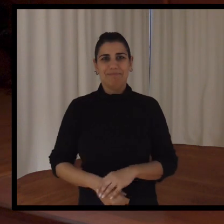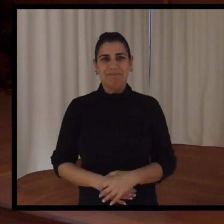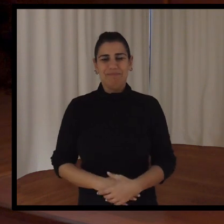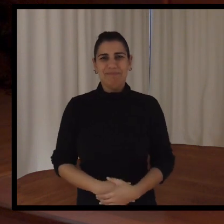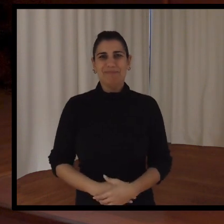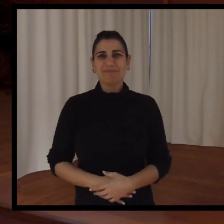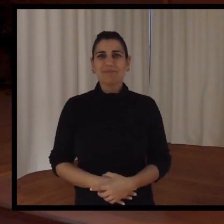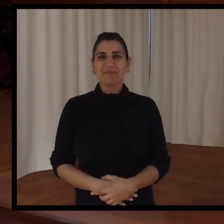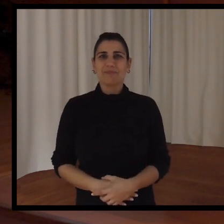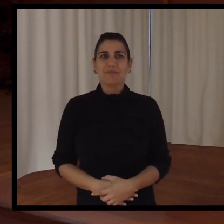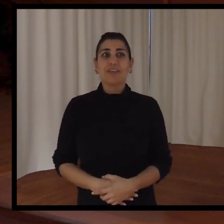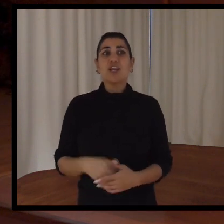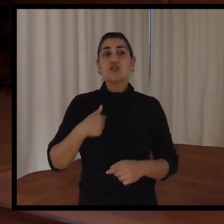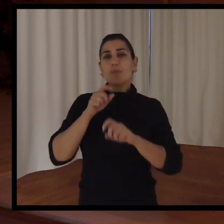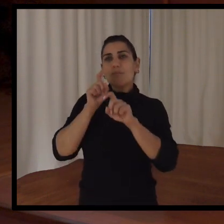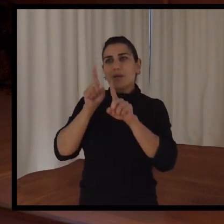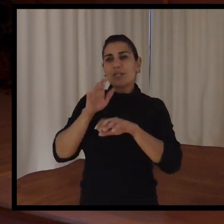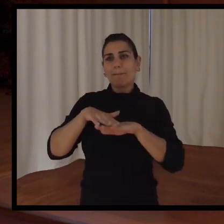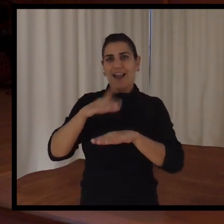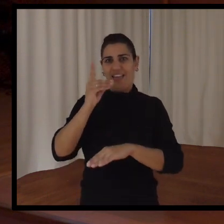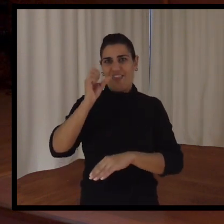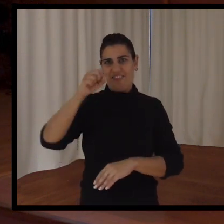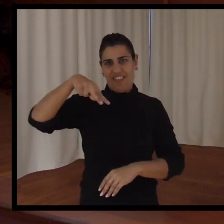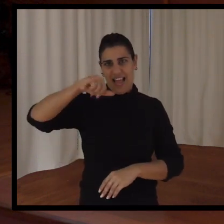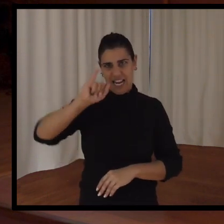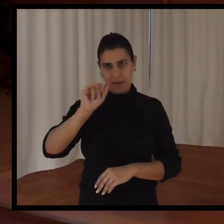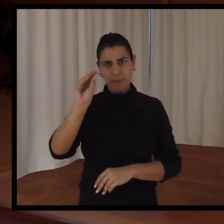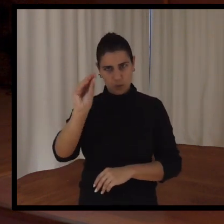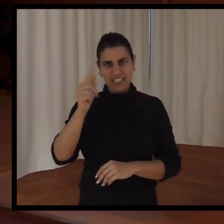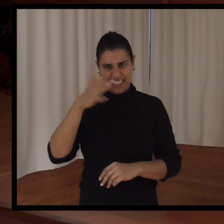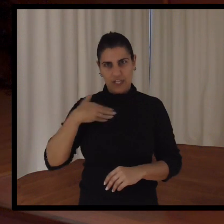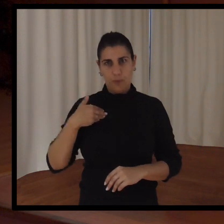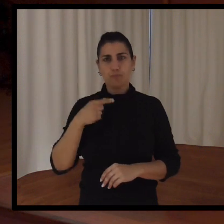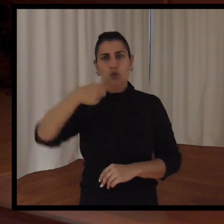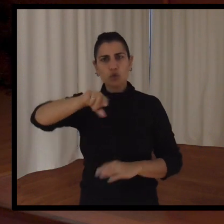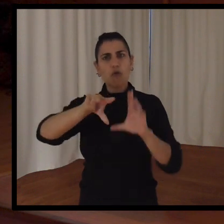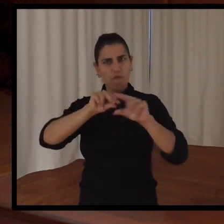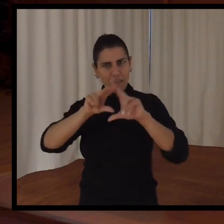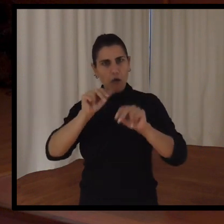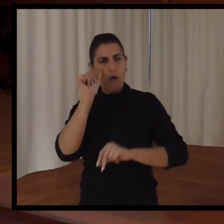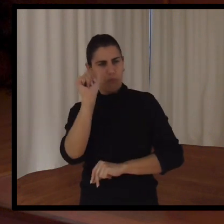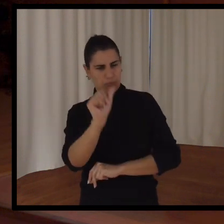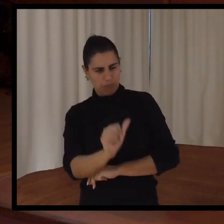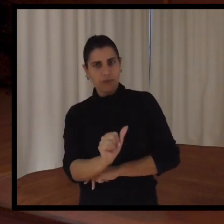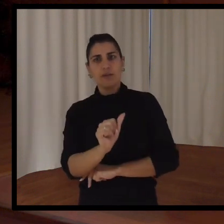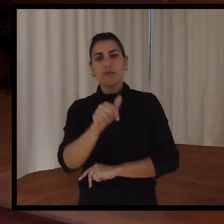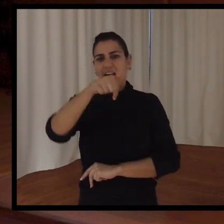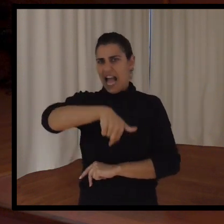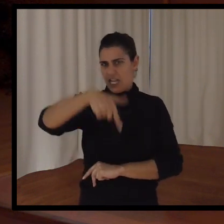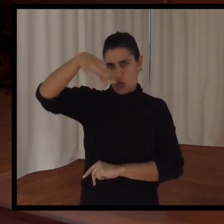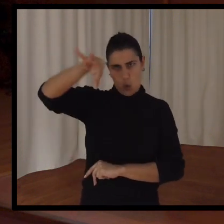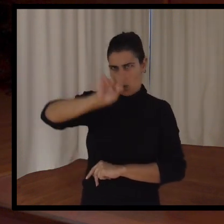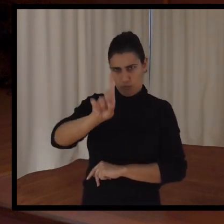Hola, tal? Mi pregunta es para Dani. Hemos visto en varios vídeos, y ya no solo aquí, sino también en otros